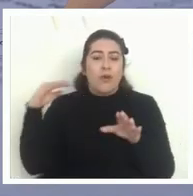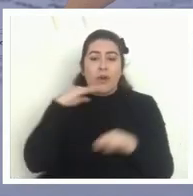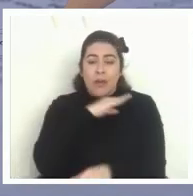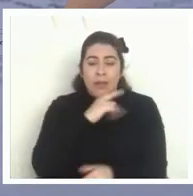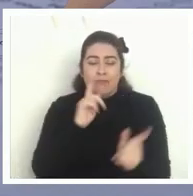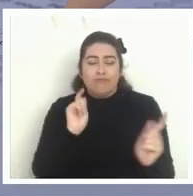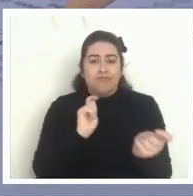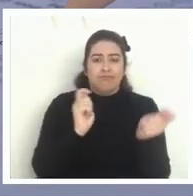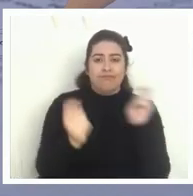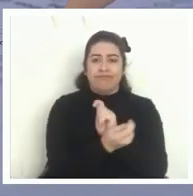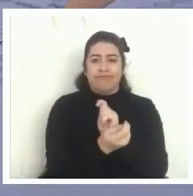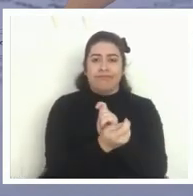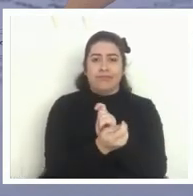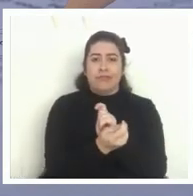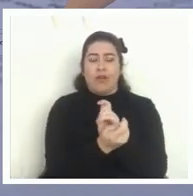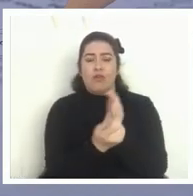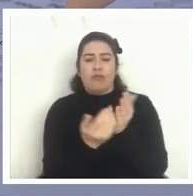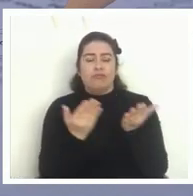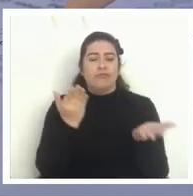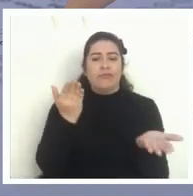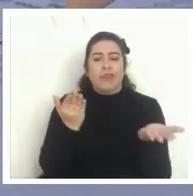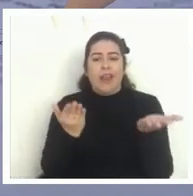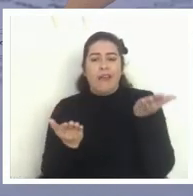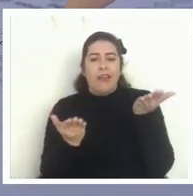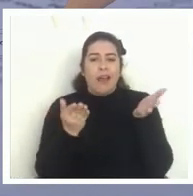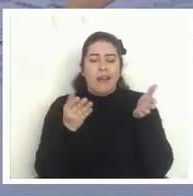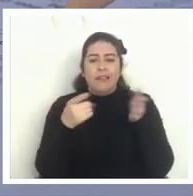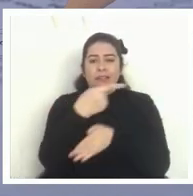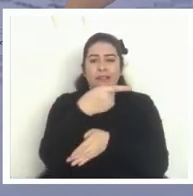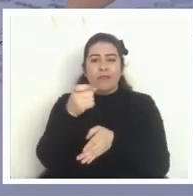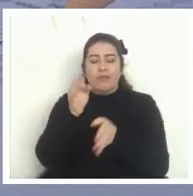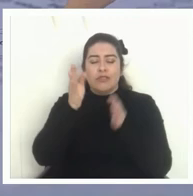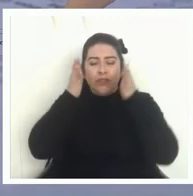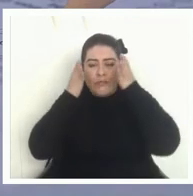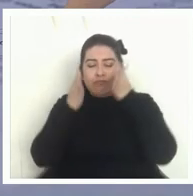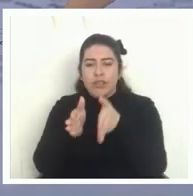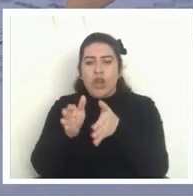reequilibrar y enfocarnos 100% a la orientación